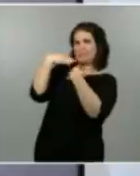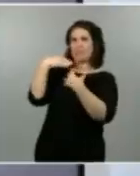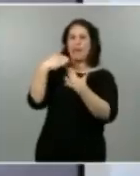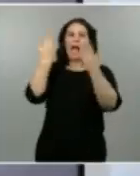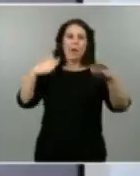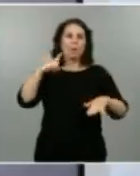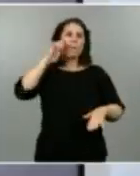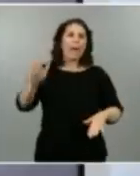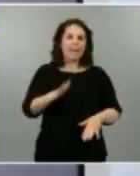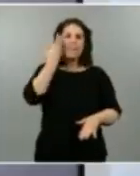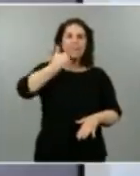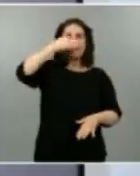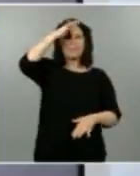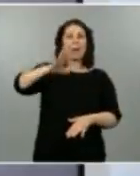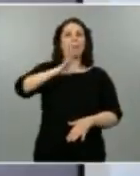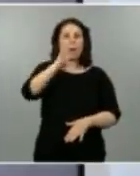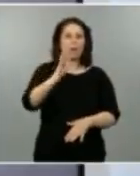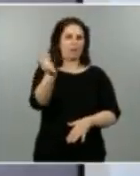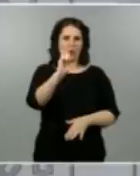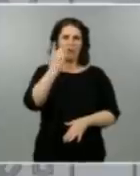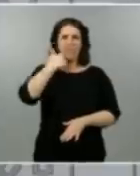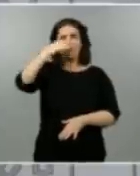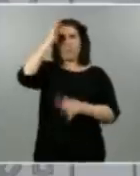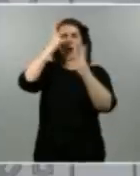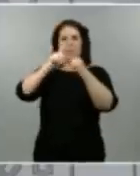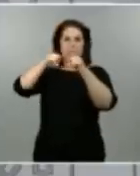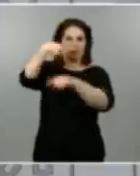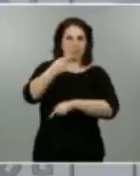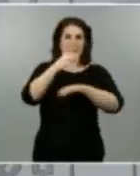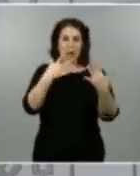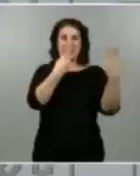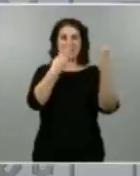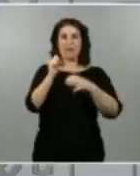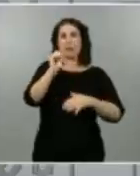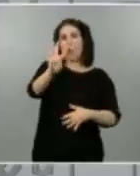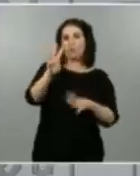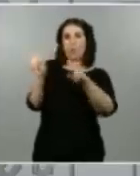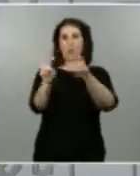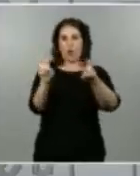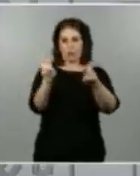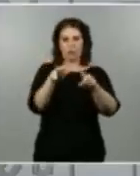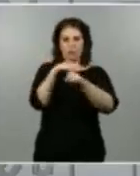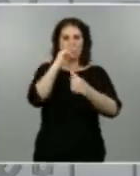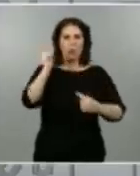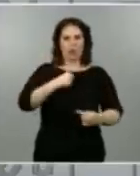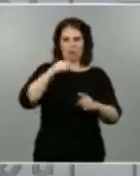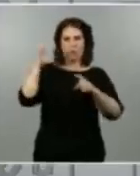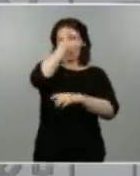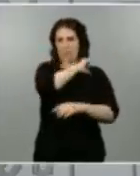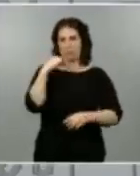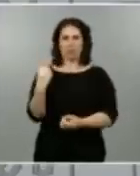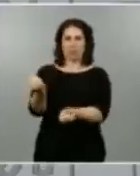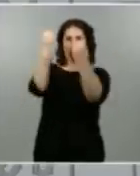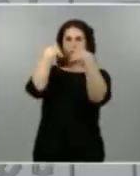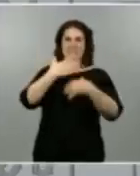todavía no lo es. Son 604 nuevos casos comunicados por las comunidades autónomas, lo que representa un incremento del